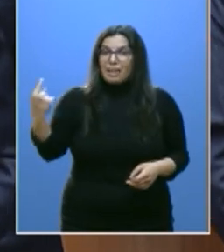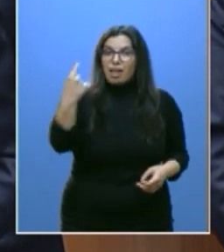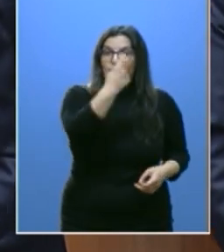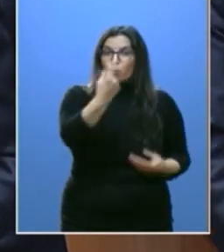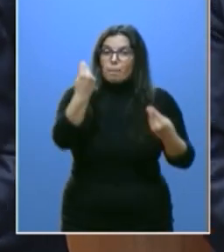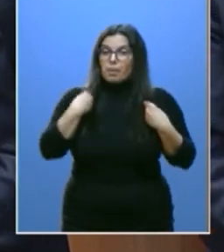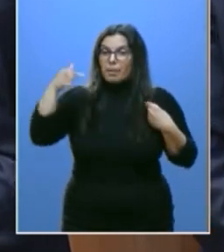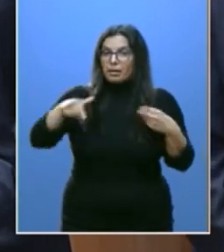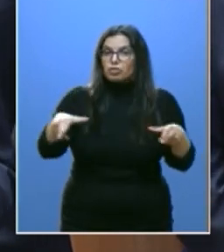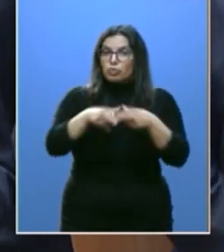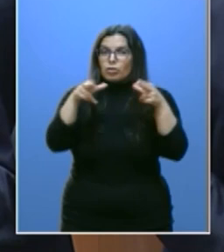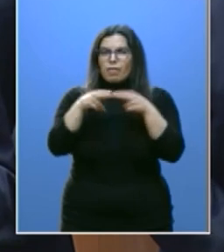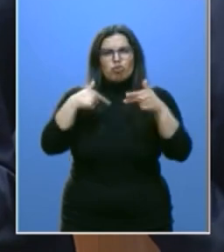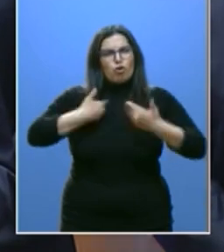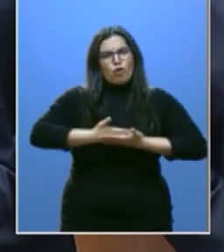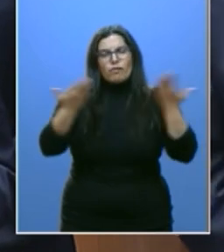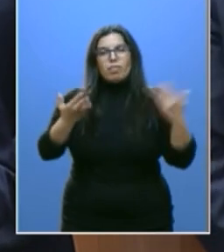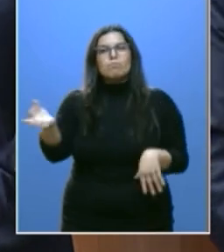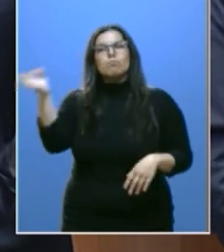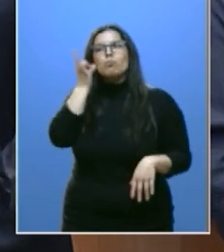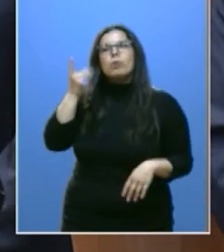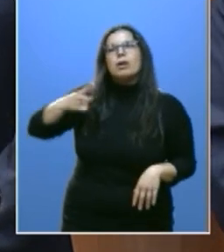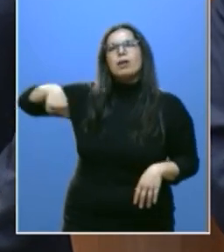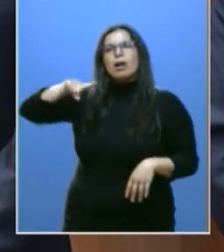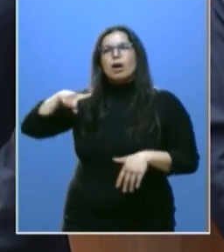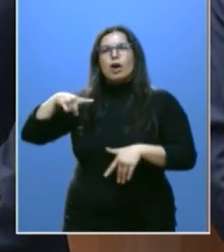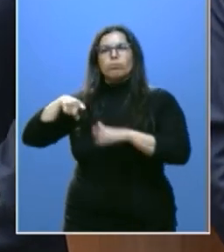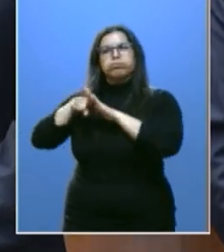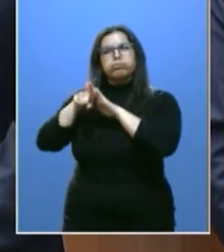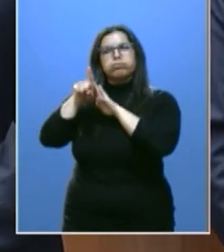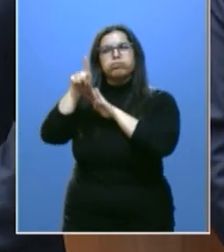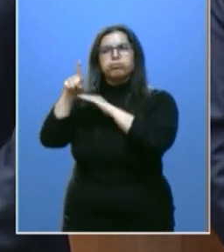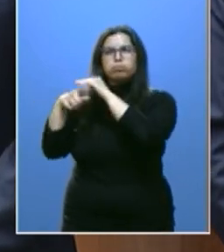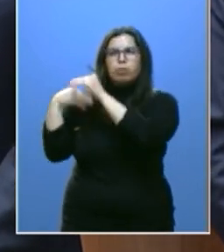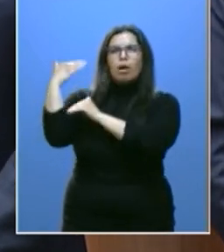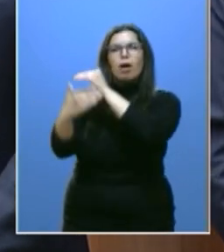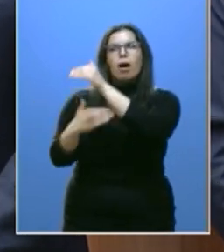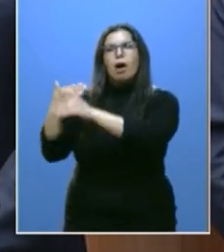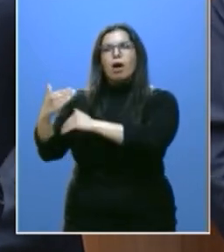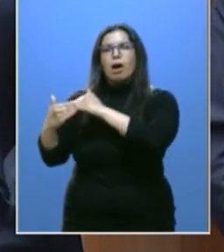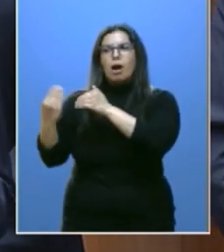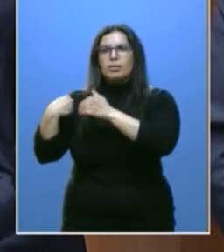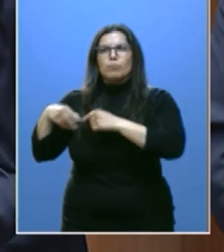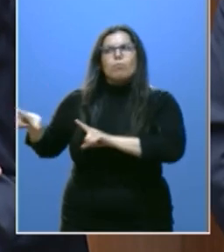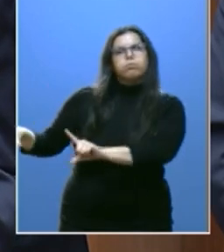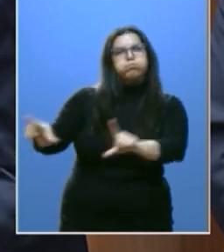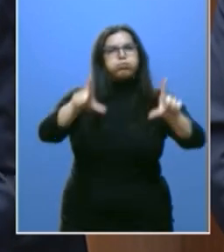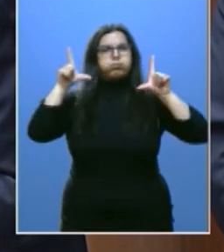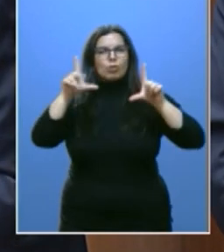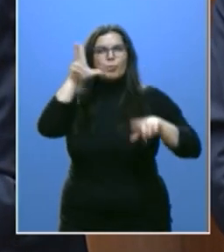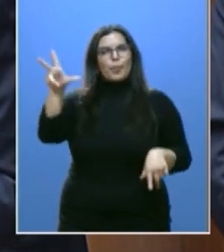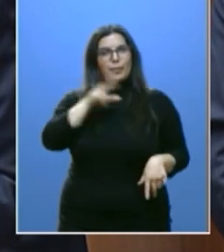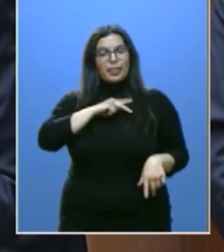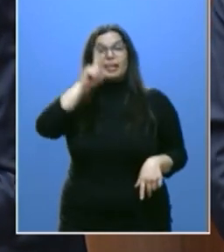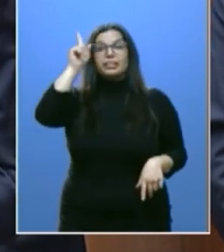sociedad, en nuestras mujeres que avanzan decididamente a ocupar el protagonismo que merecen, en nuestros jóvenes